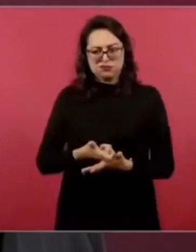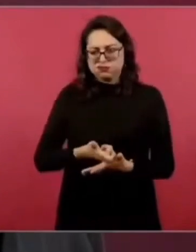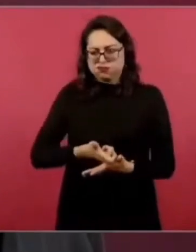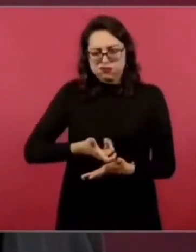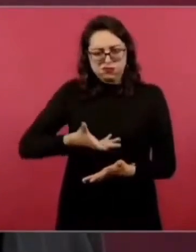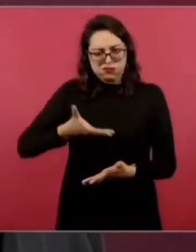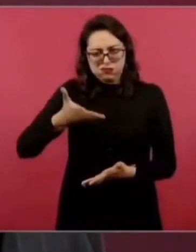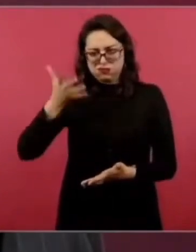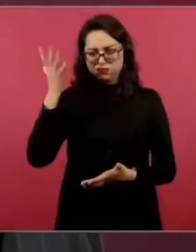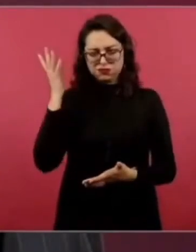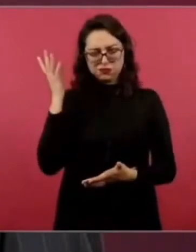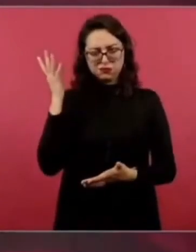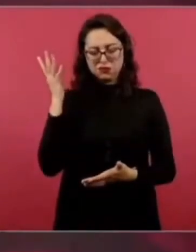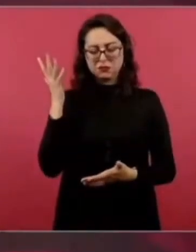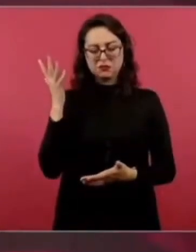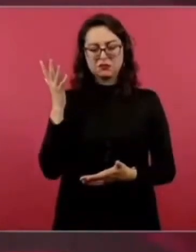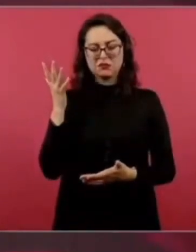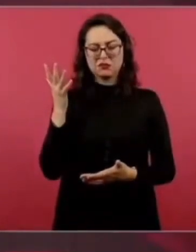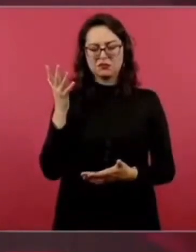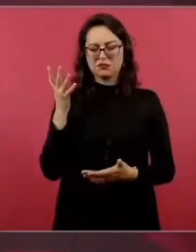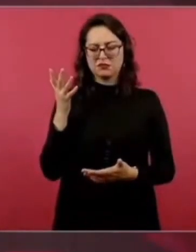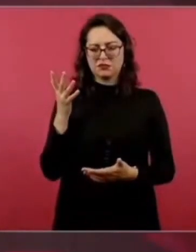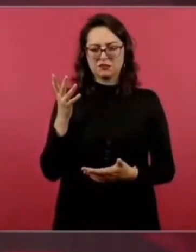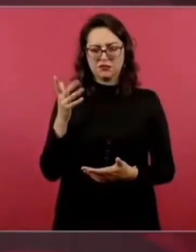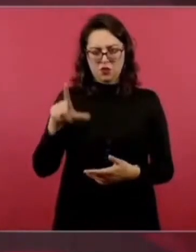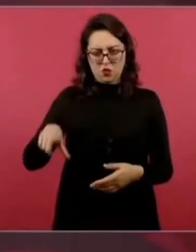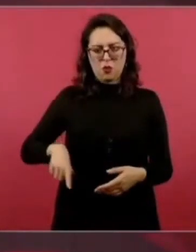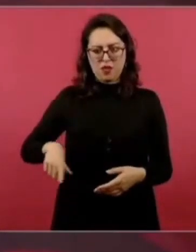lleva pagados creo que como 100